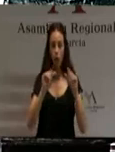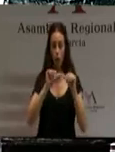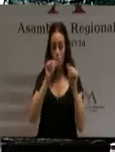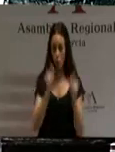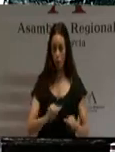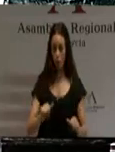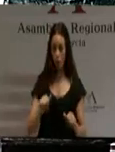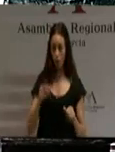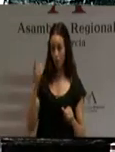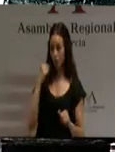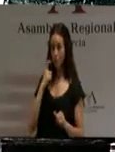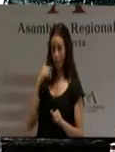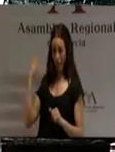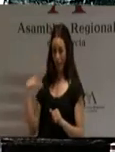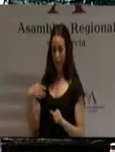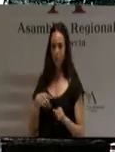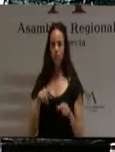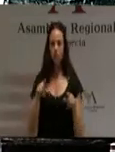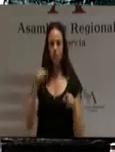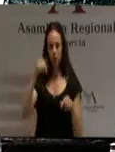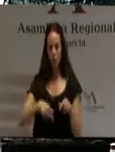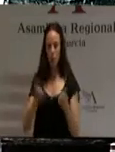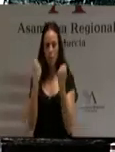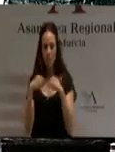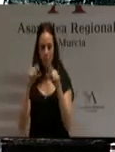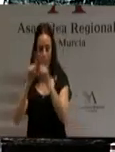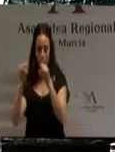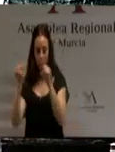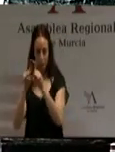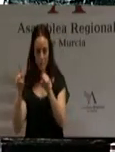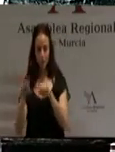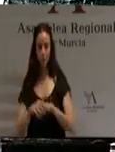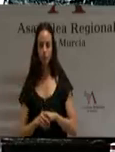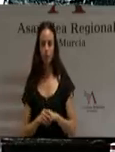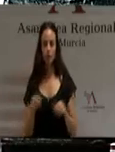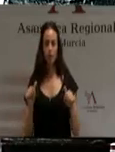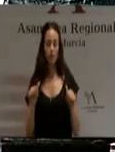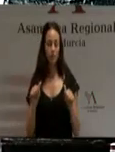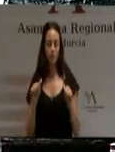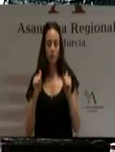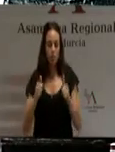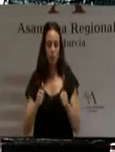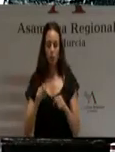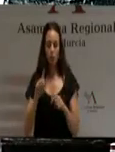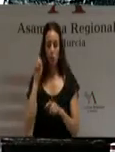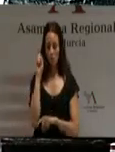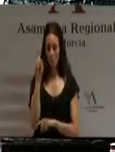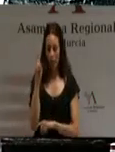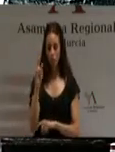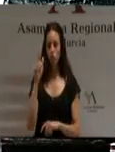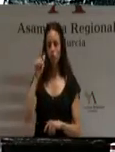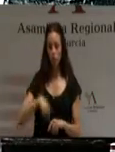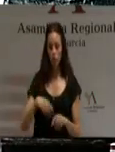con una formación práctica en la empresa, recuperando la figura del maestro y del aprendiz.